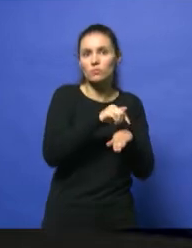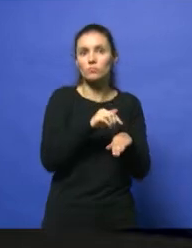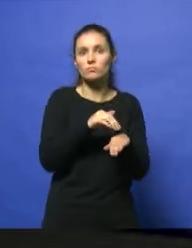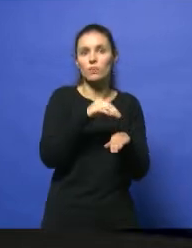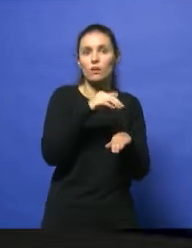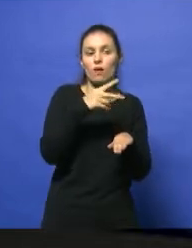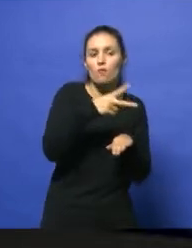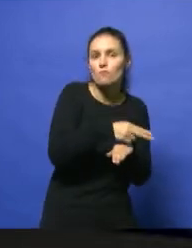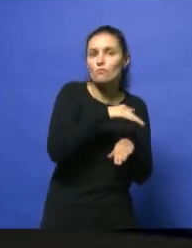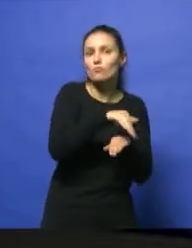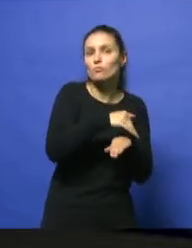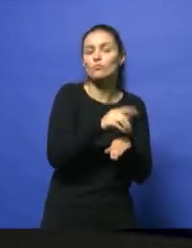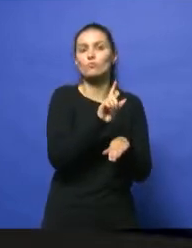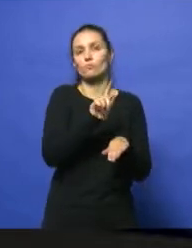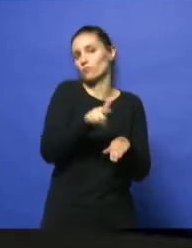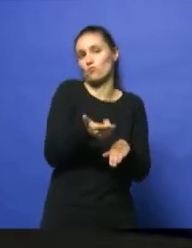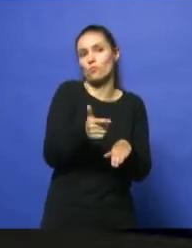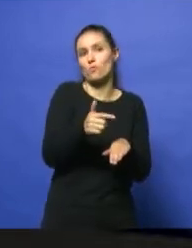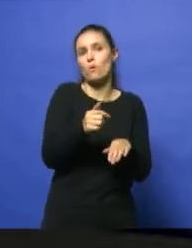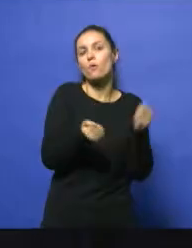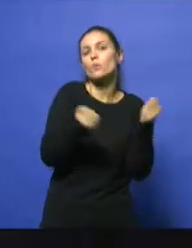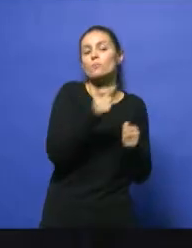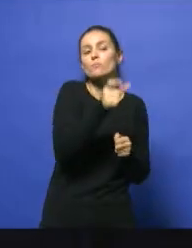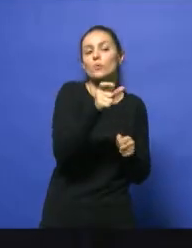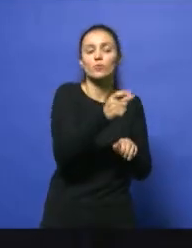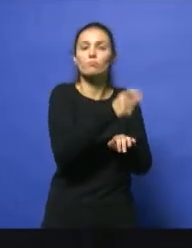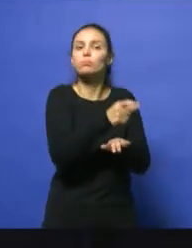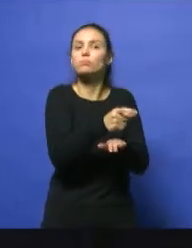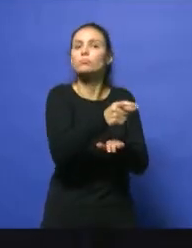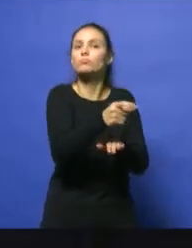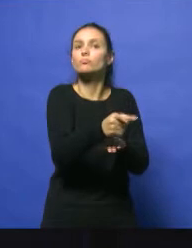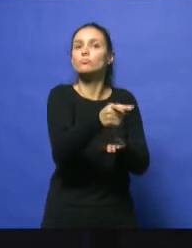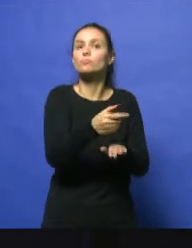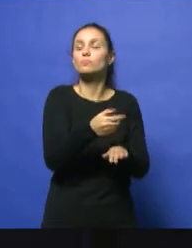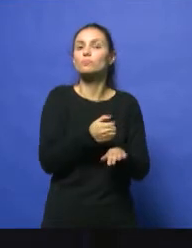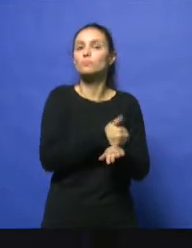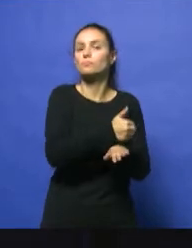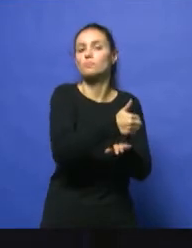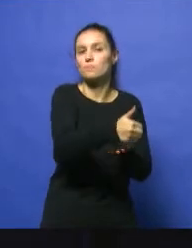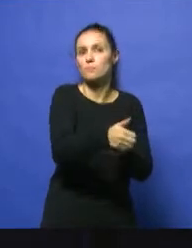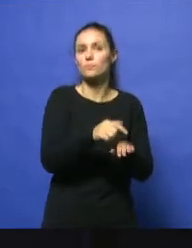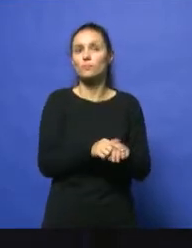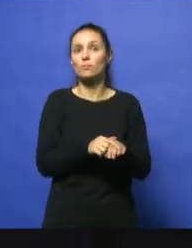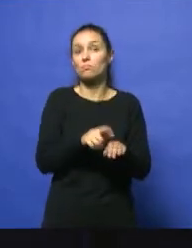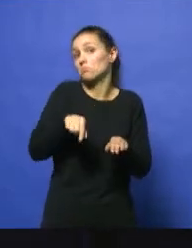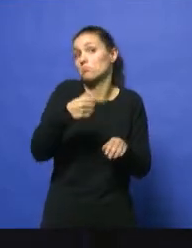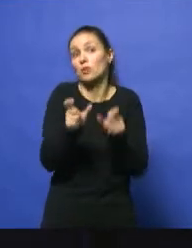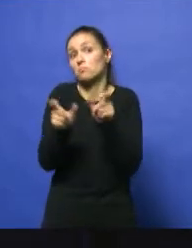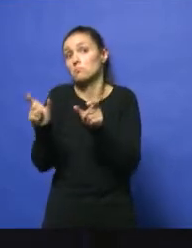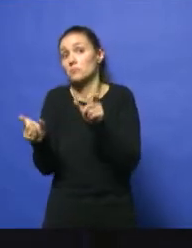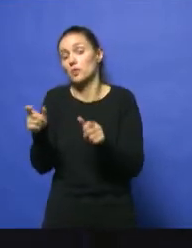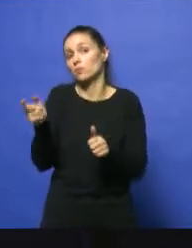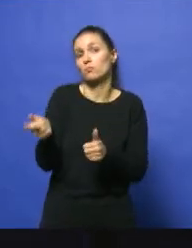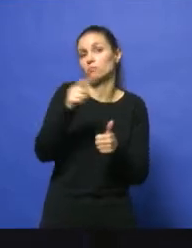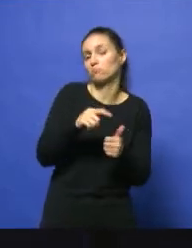sí presencia por parte de camioneros al costado de la ruta. Y también la gente que se ha sumado al paro, como es UPC.